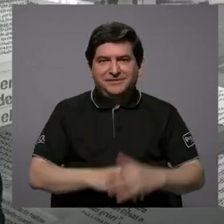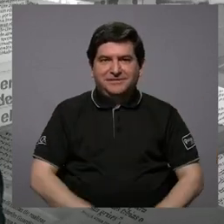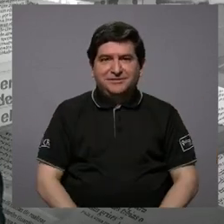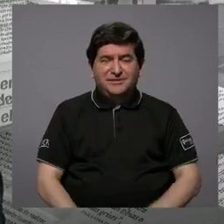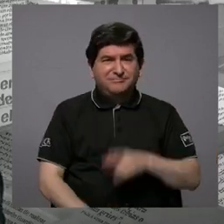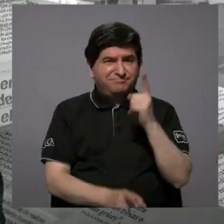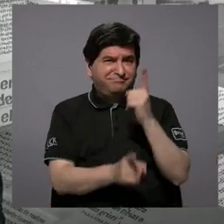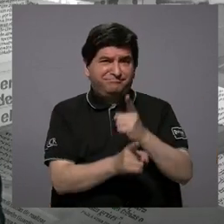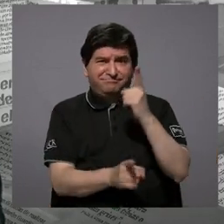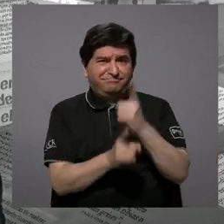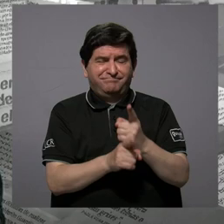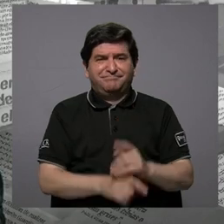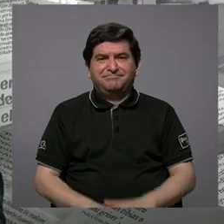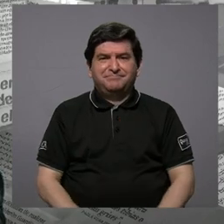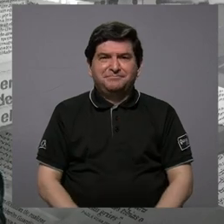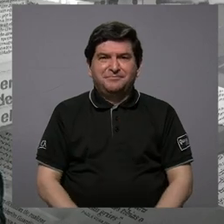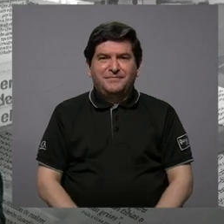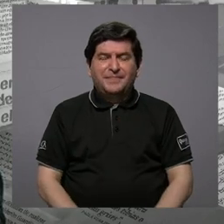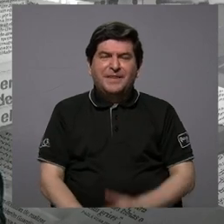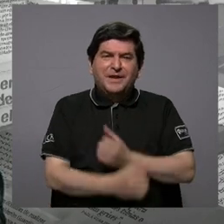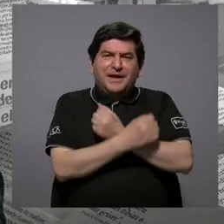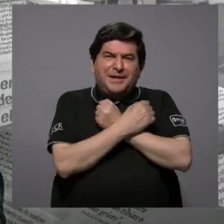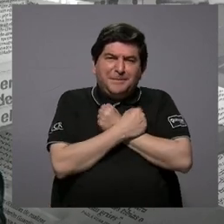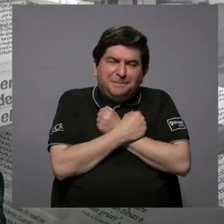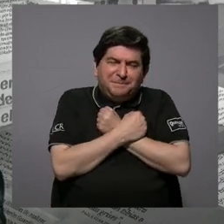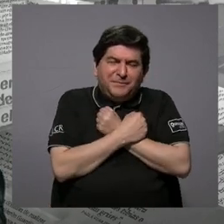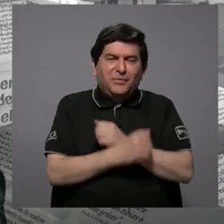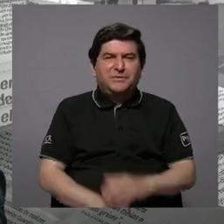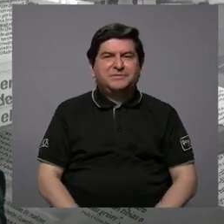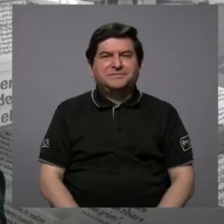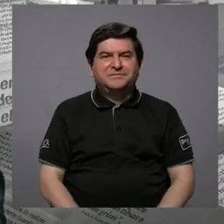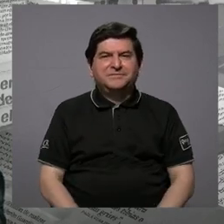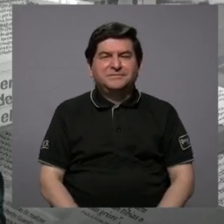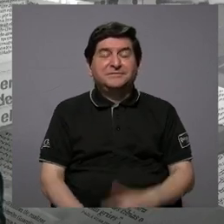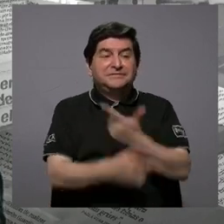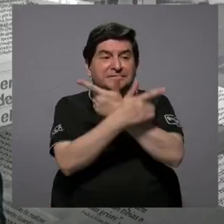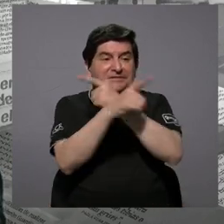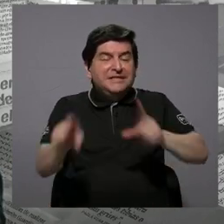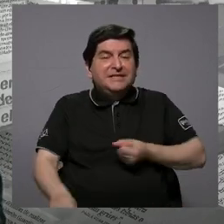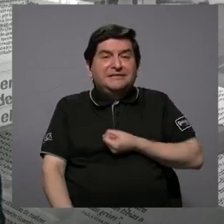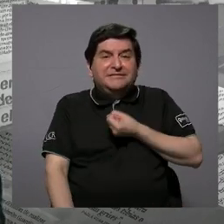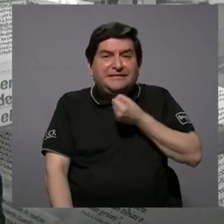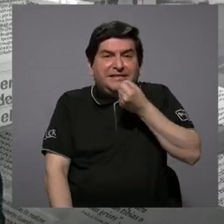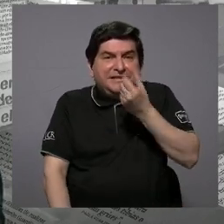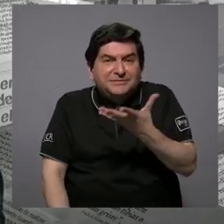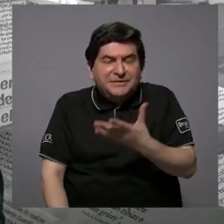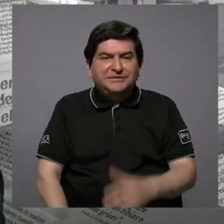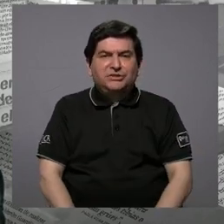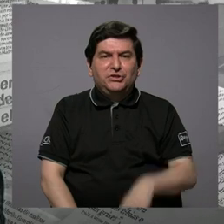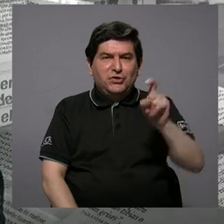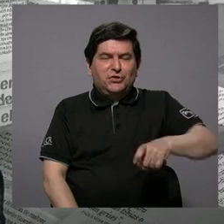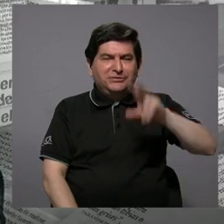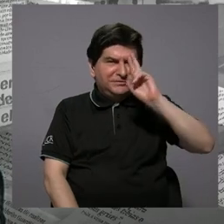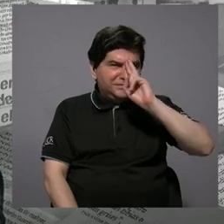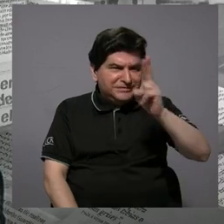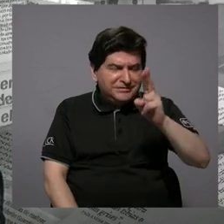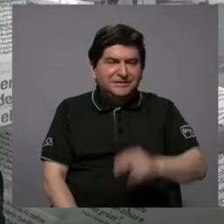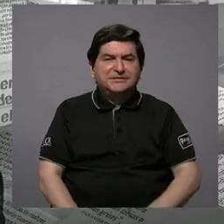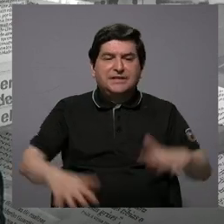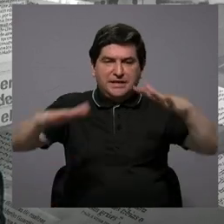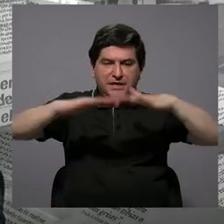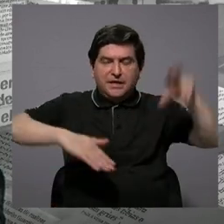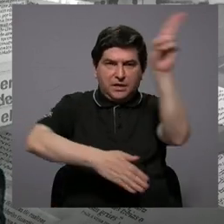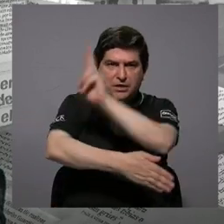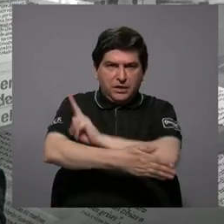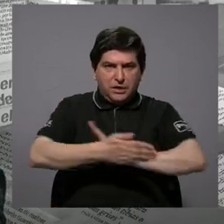efectivamente con el amor, con la libertad de expresión que se tiene que respetar en el campus